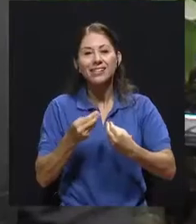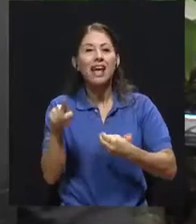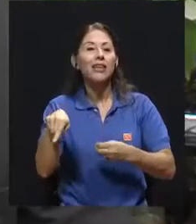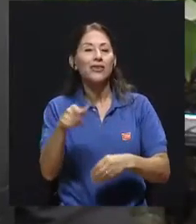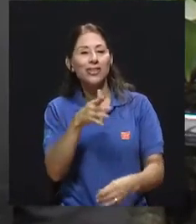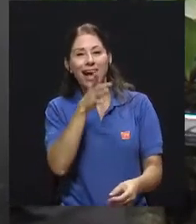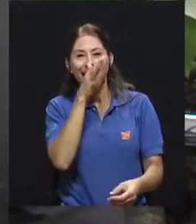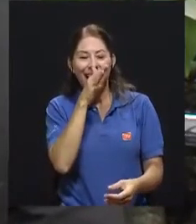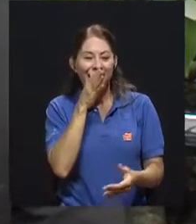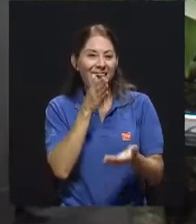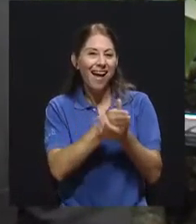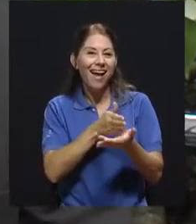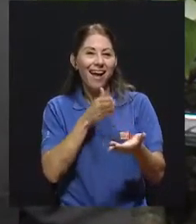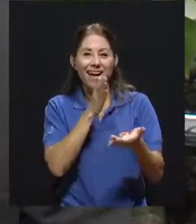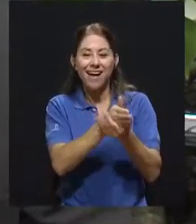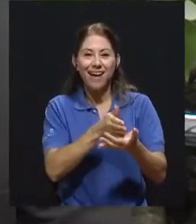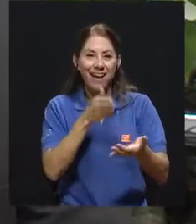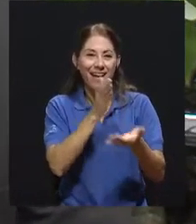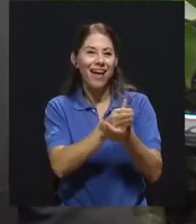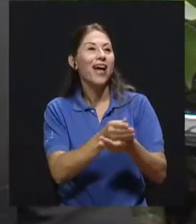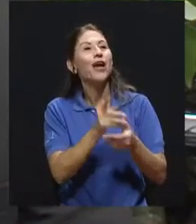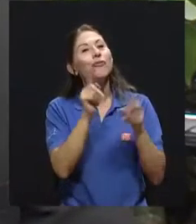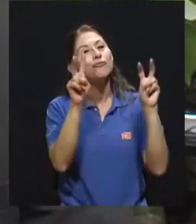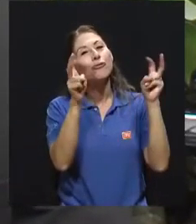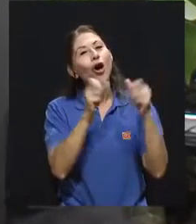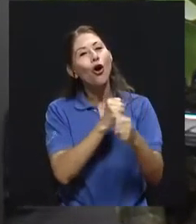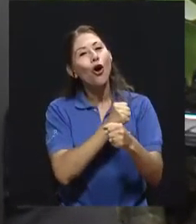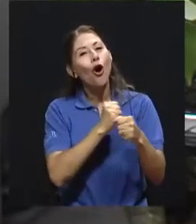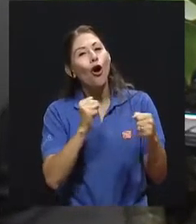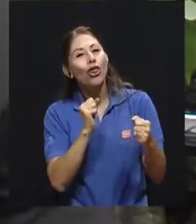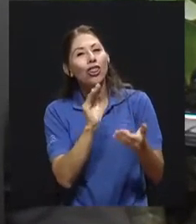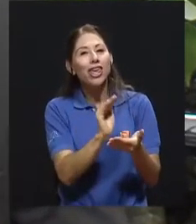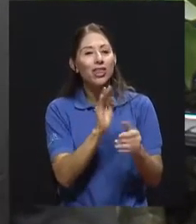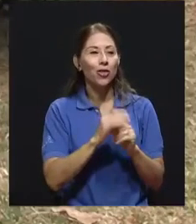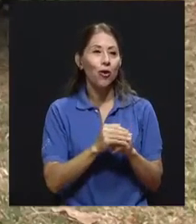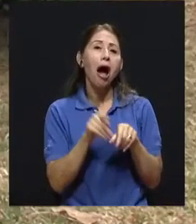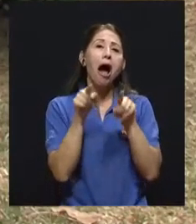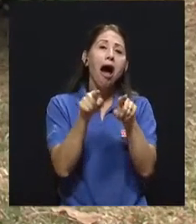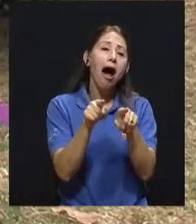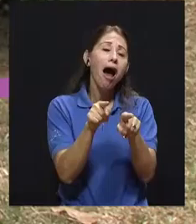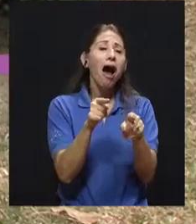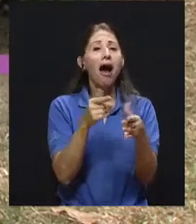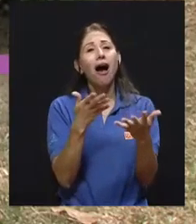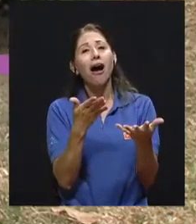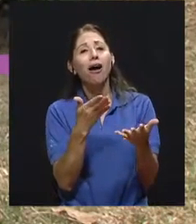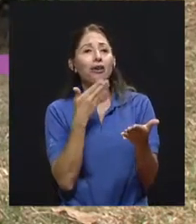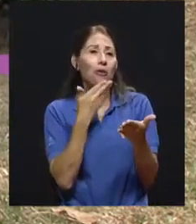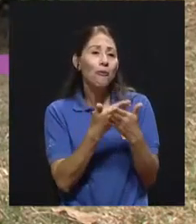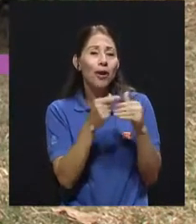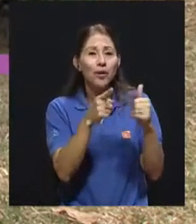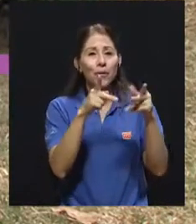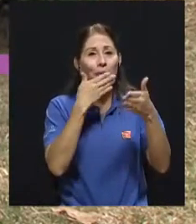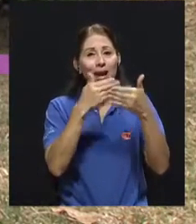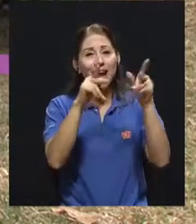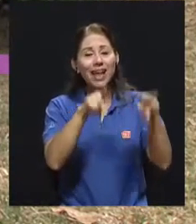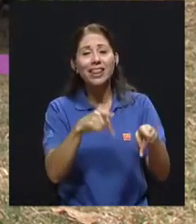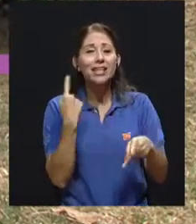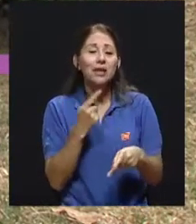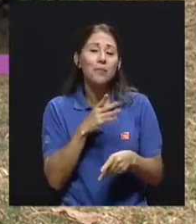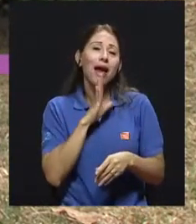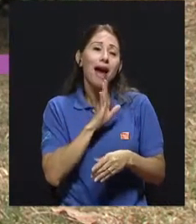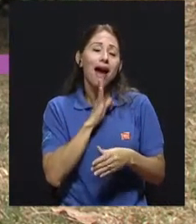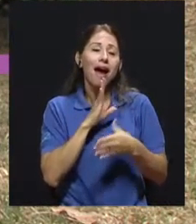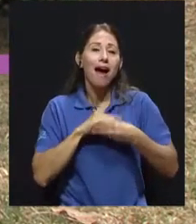la burla, ¿verdad?, al gordito, el bonachón, buena gente, el que cuenta chiles, ¿verdad?, y eso de pronto